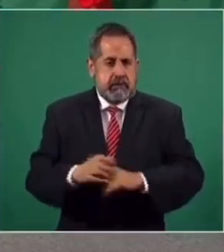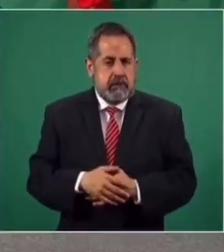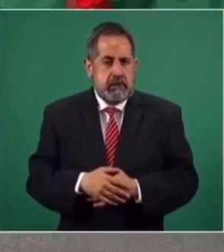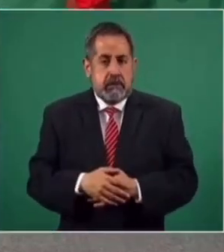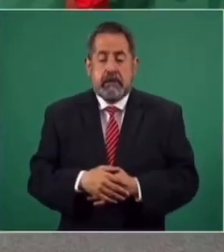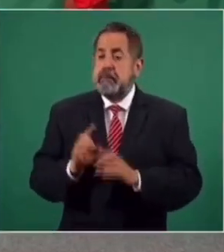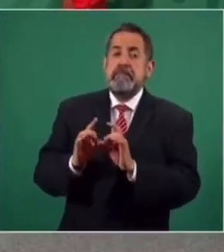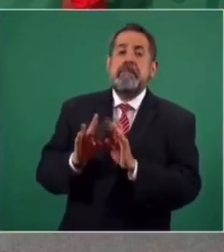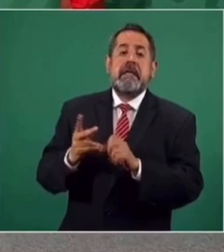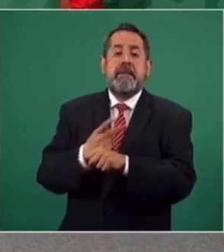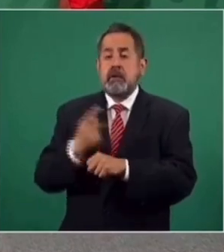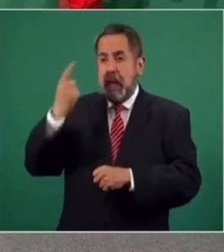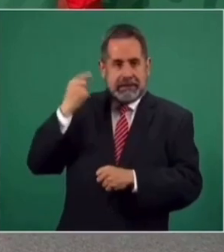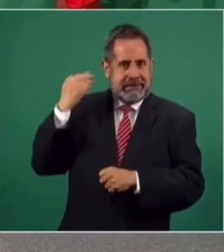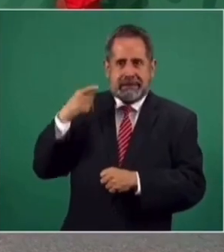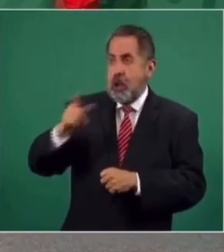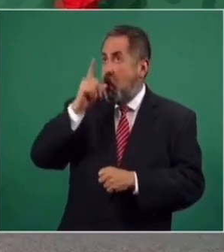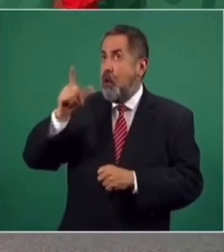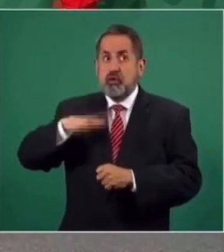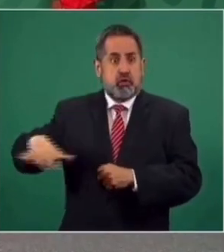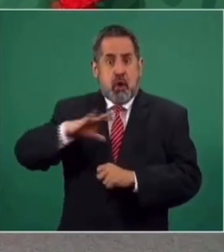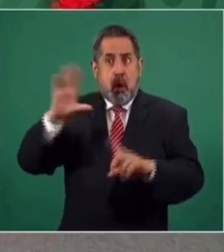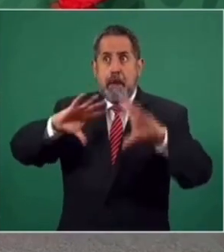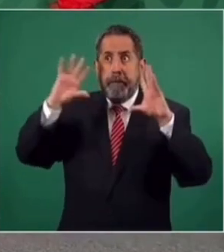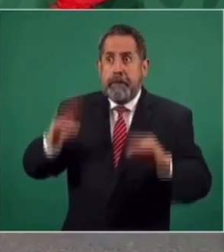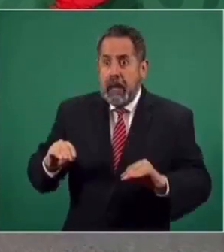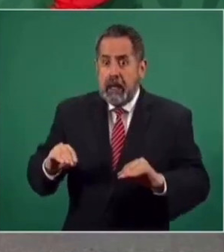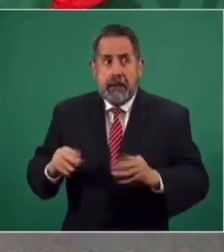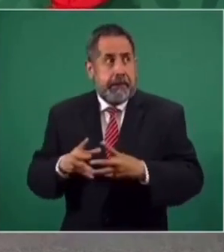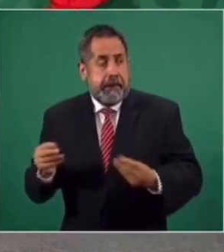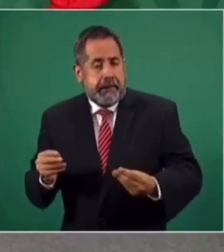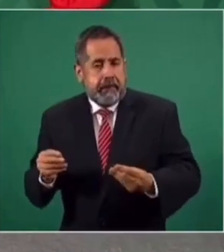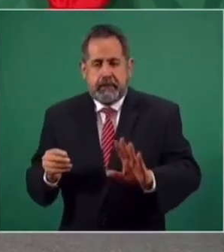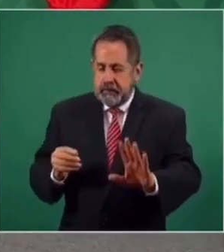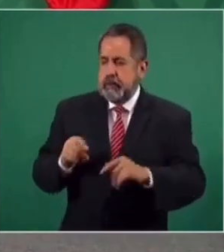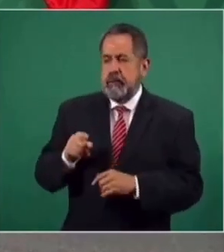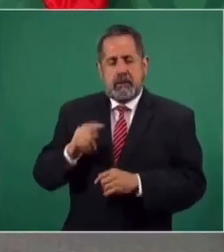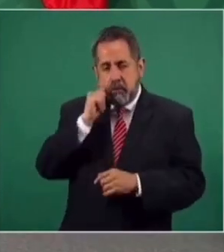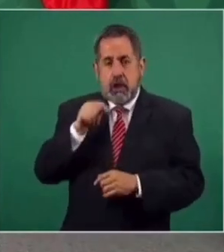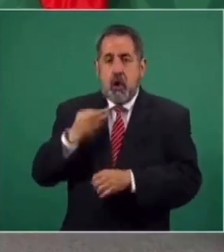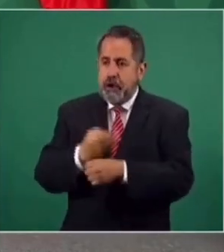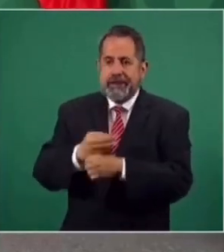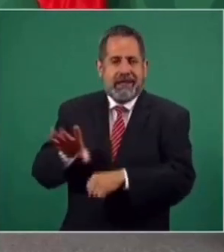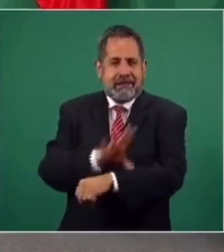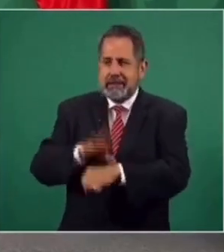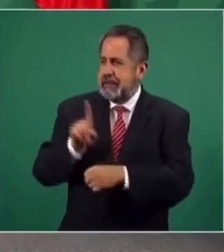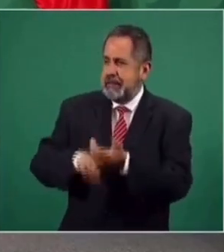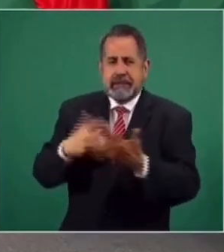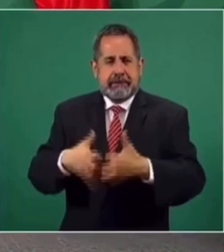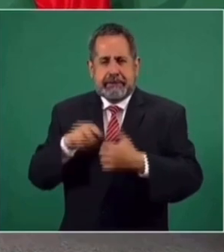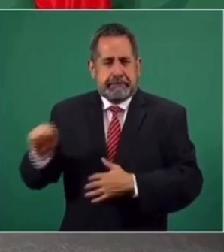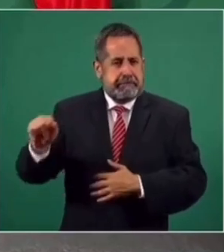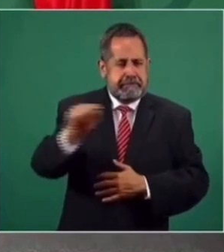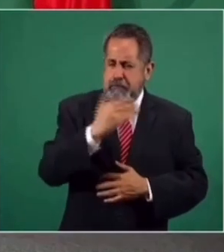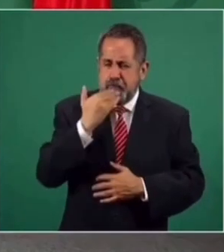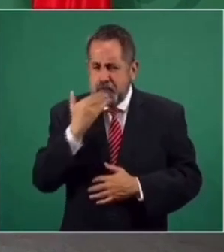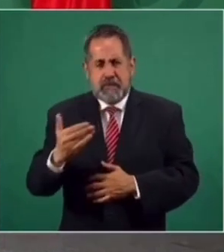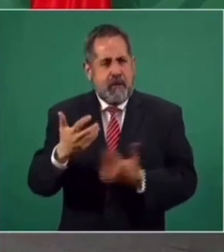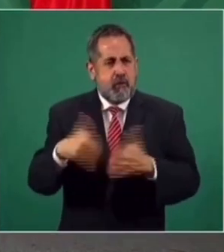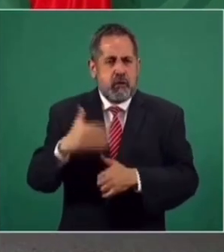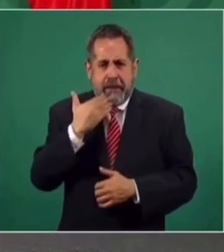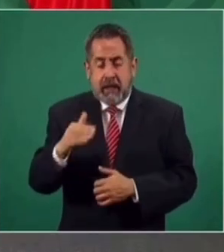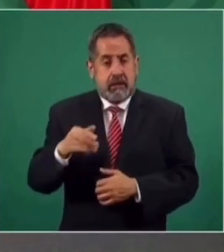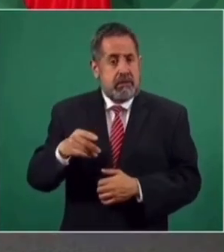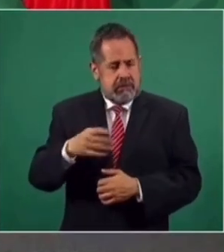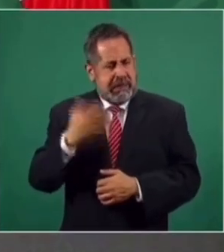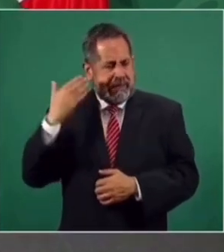que haya originado el apagón, el sistema eléctrico está funcionando bien, son, ya lo he dicho y lo repito, muy